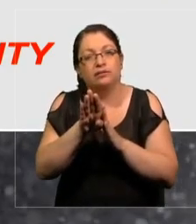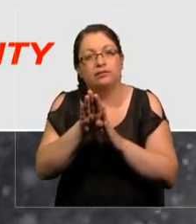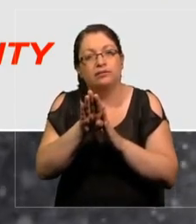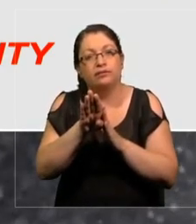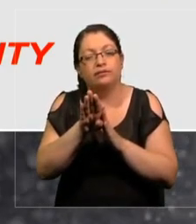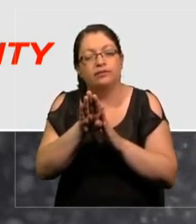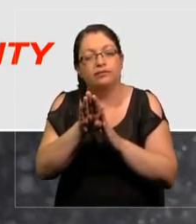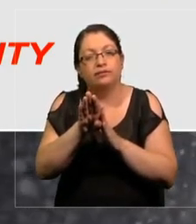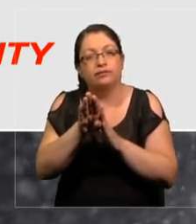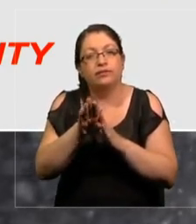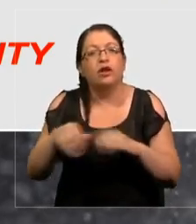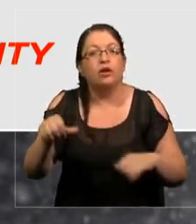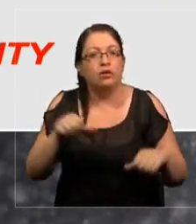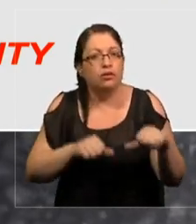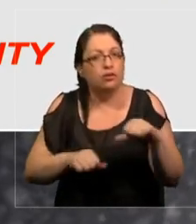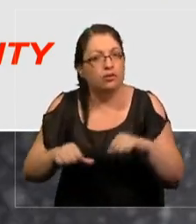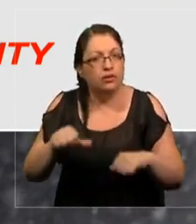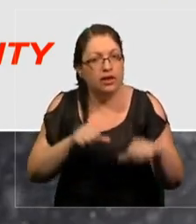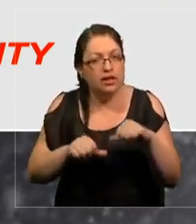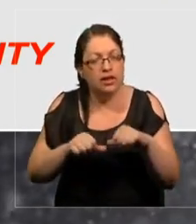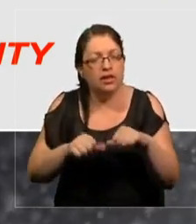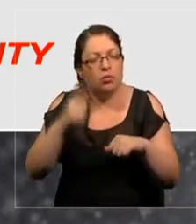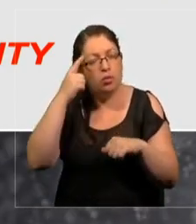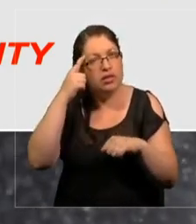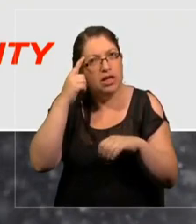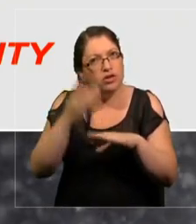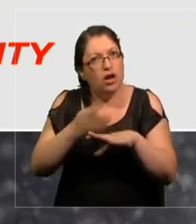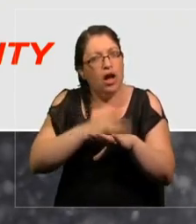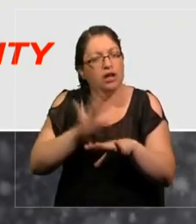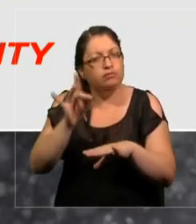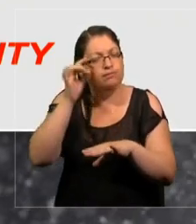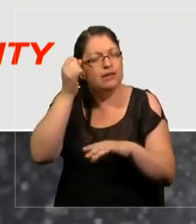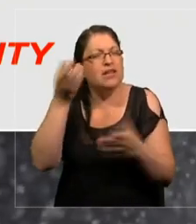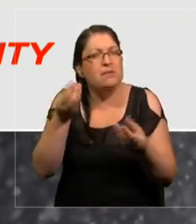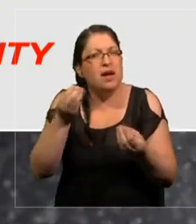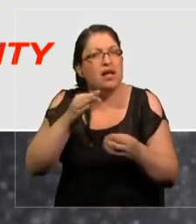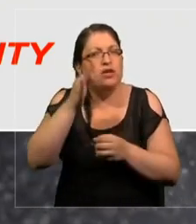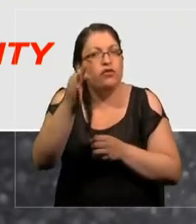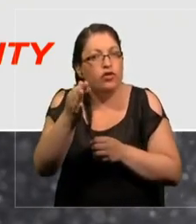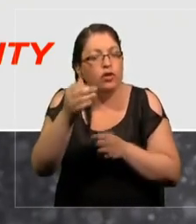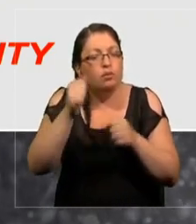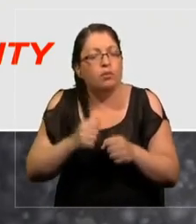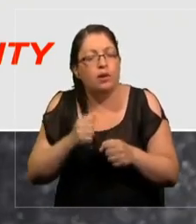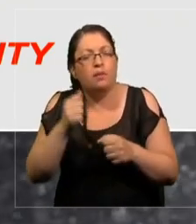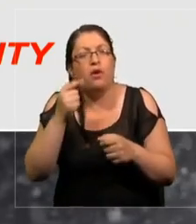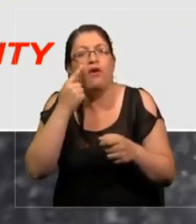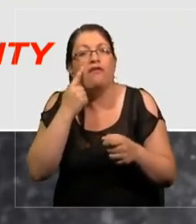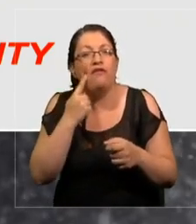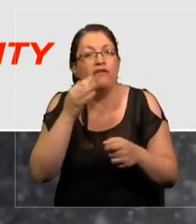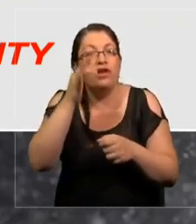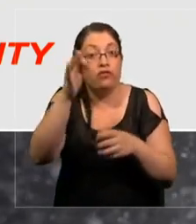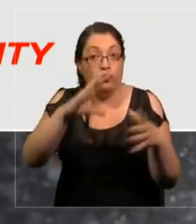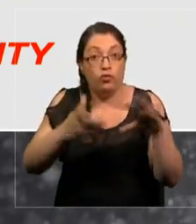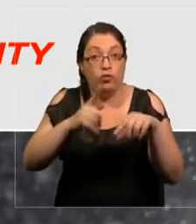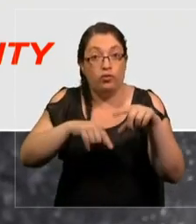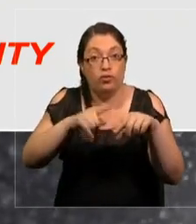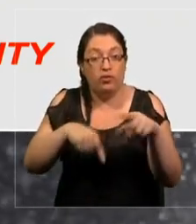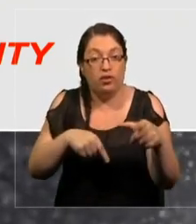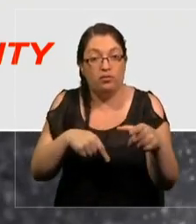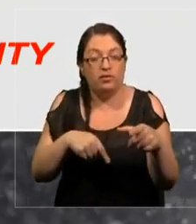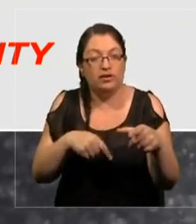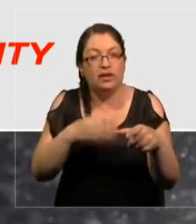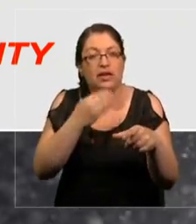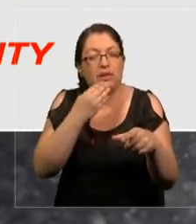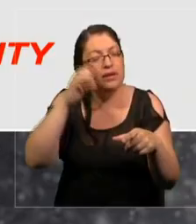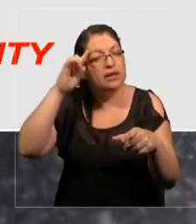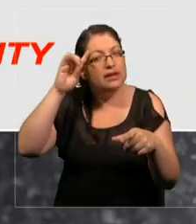ciencia de ciudades que sea predictiva, cuantitativa, para poder pronosticar el futuro del planeta y para